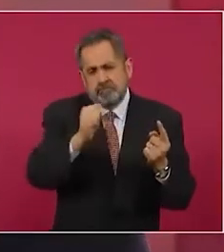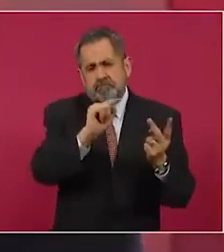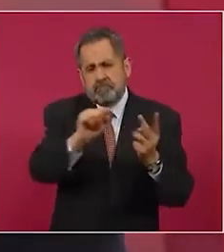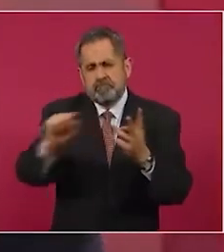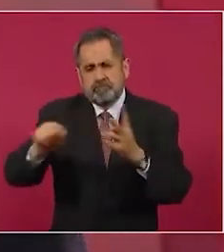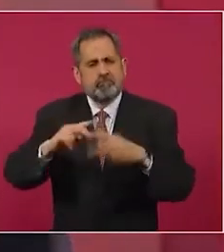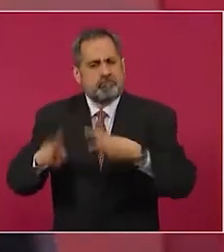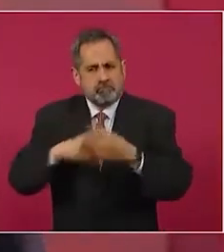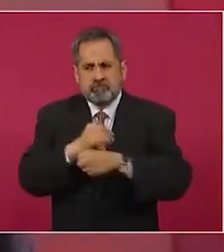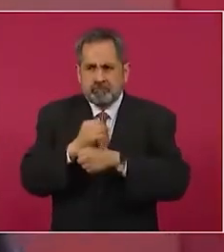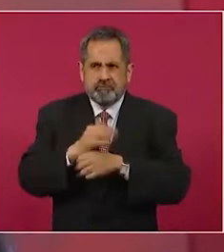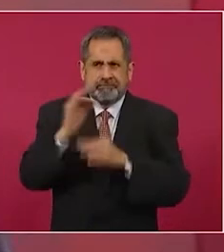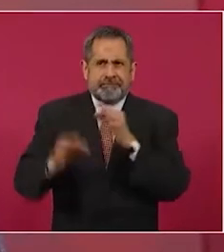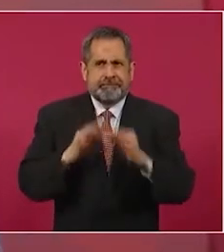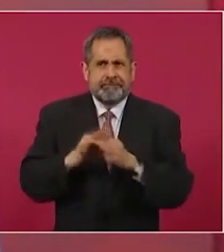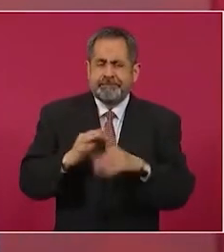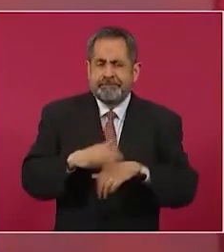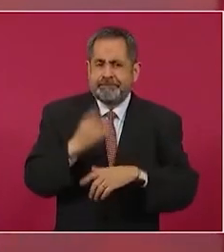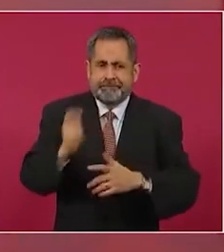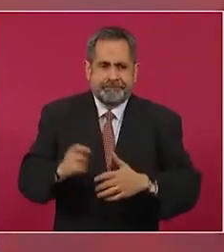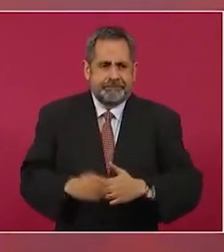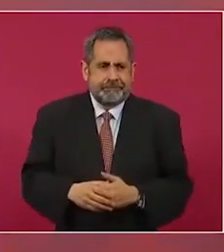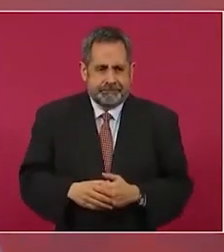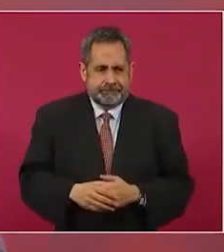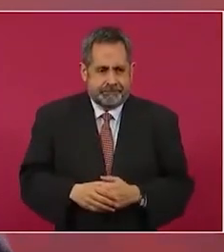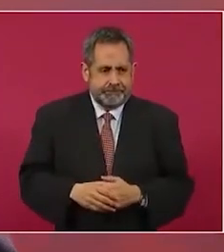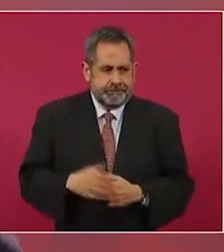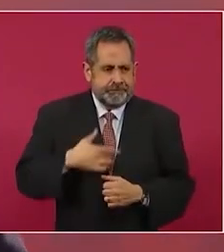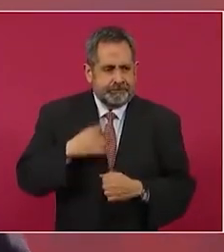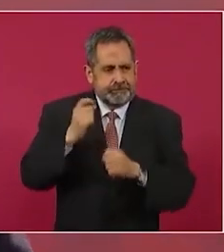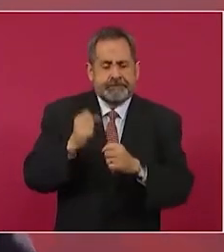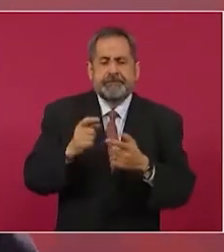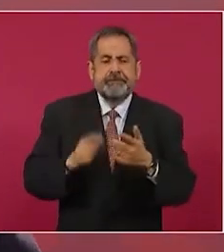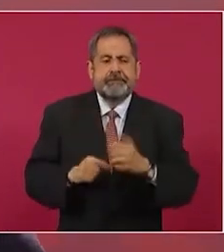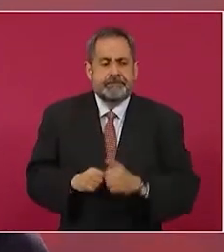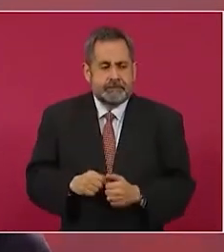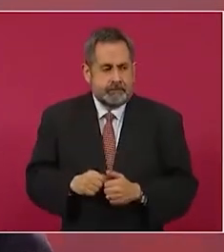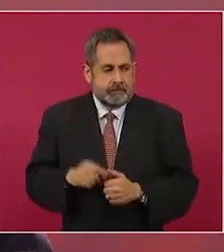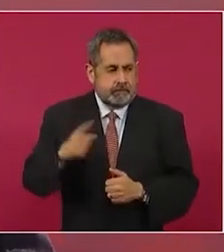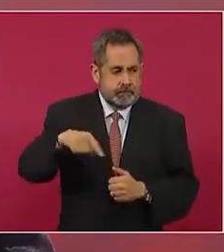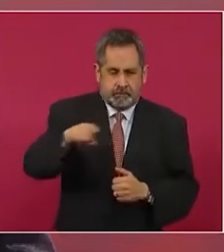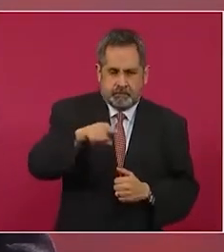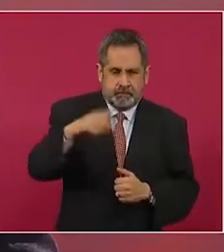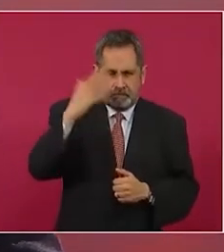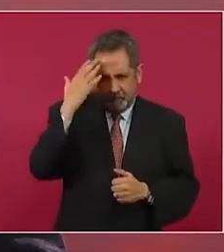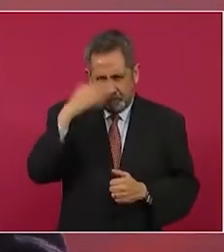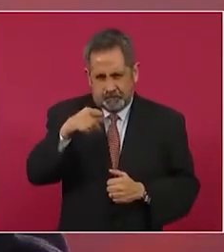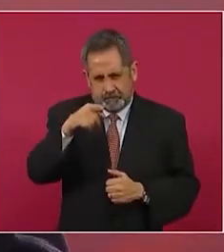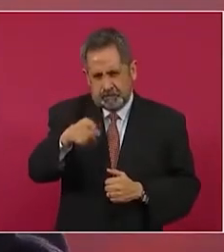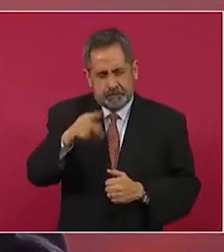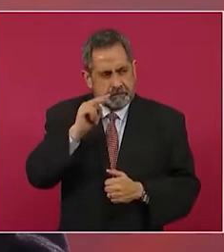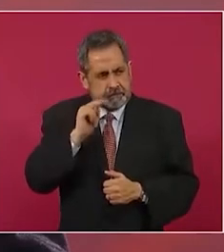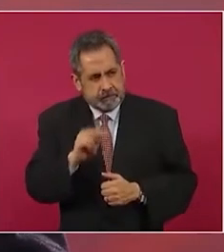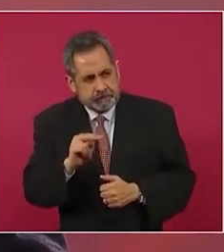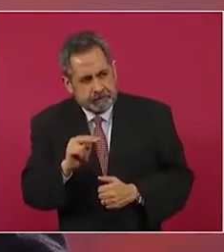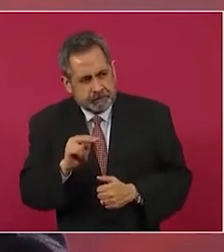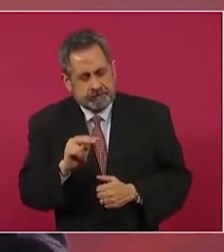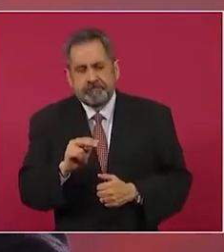porque seguramente ya ustedes han notado